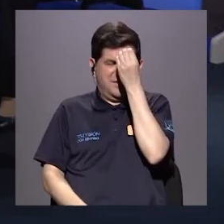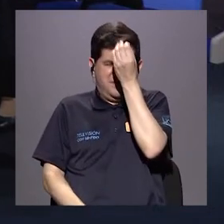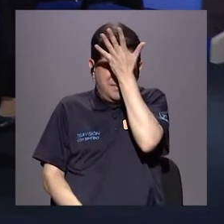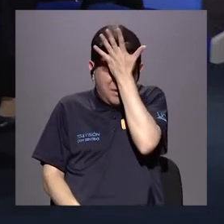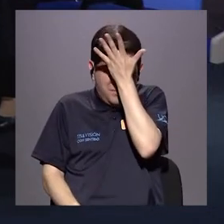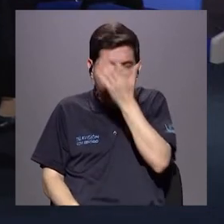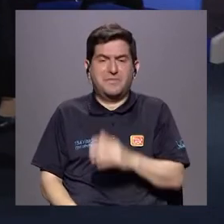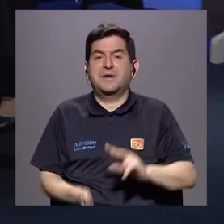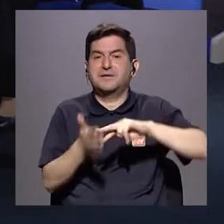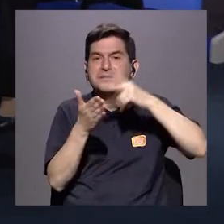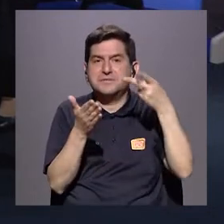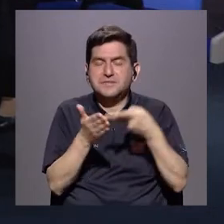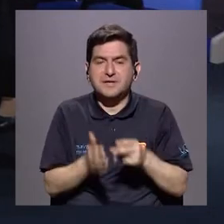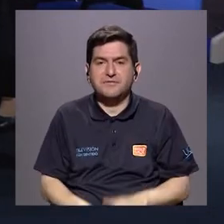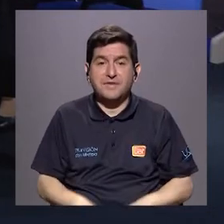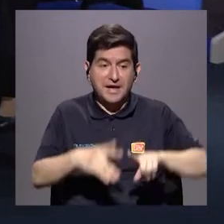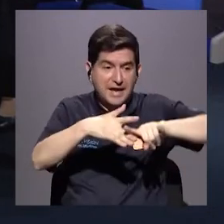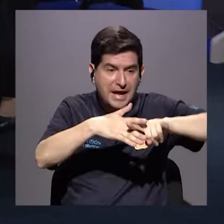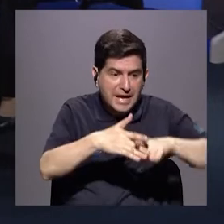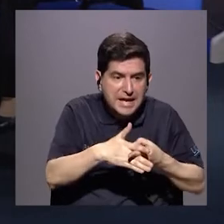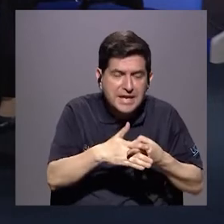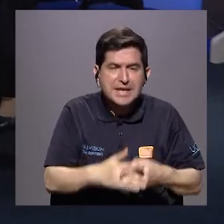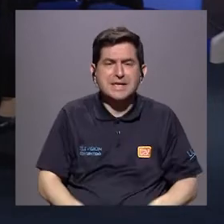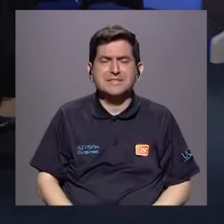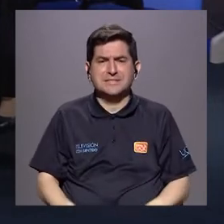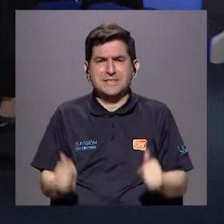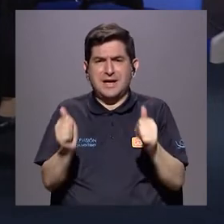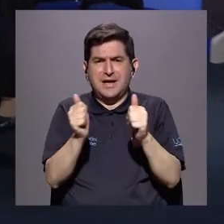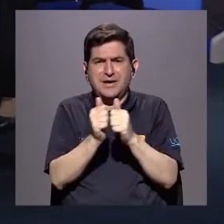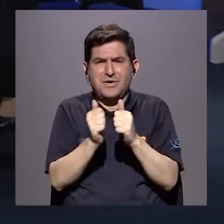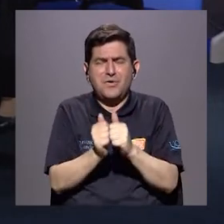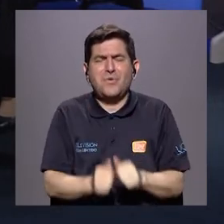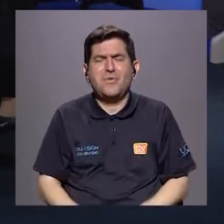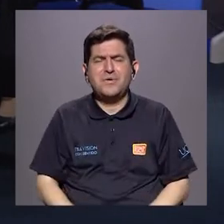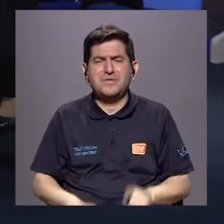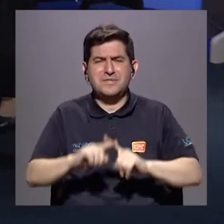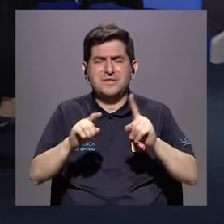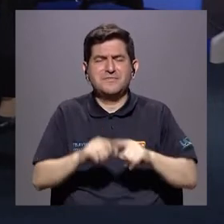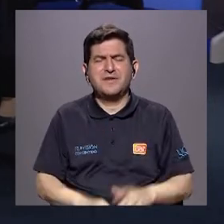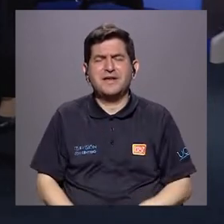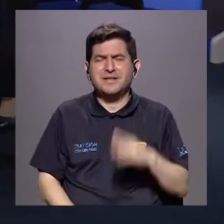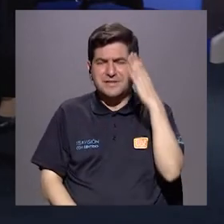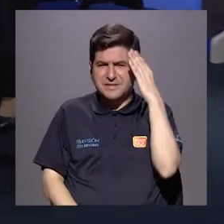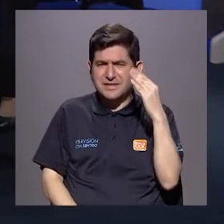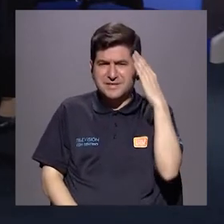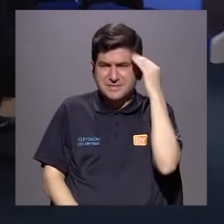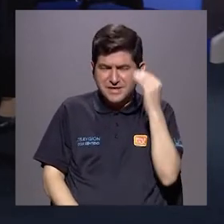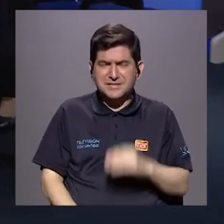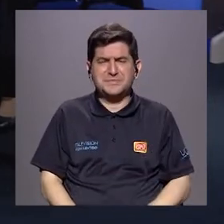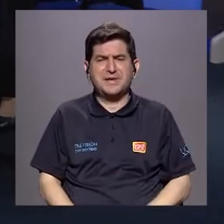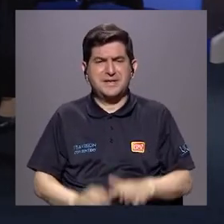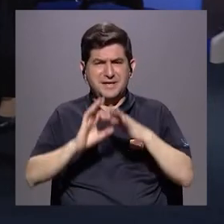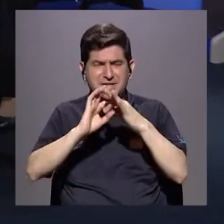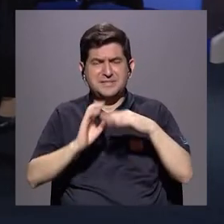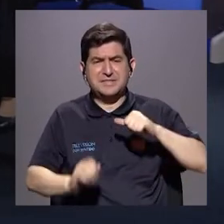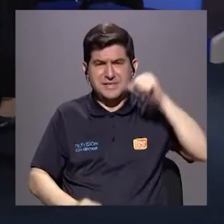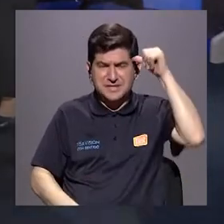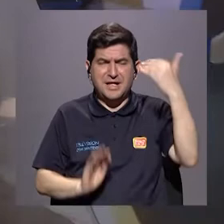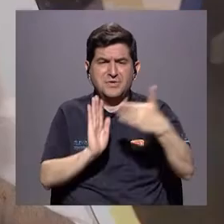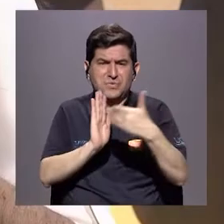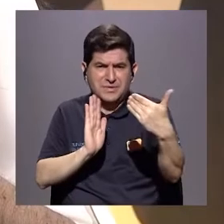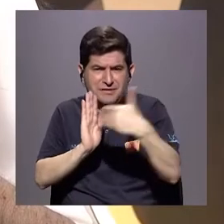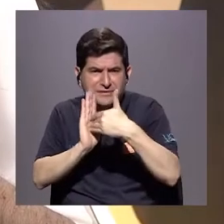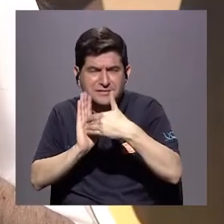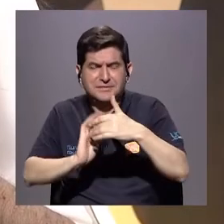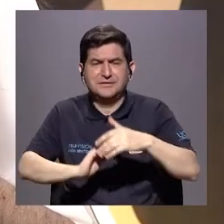que es una introducción traumática en la sexualidad que le puede dejar marcas en la experiencia sexual adulta,